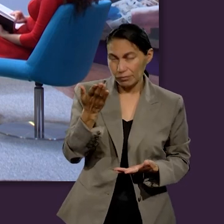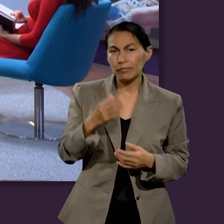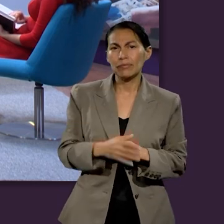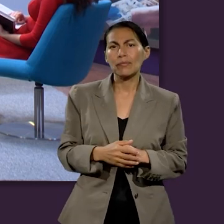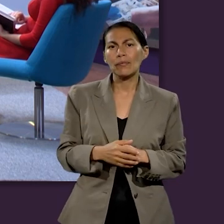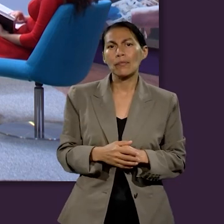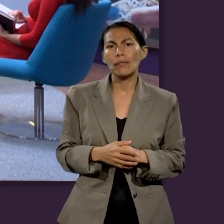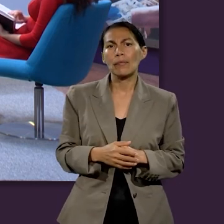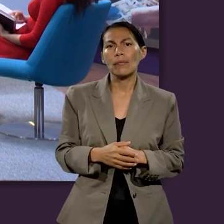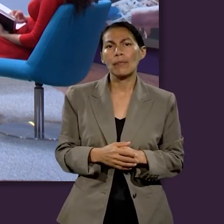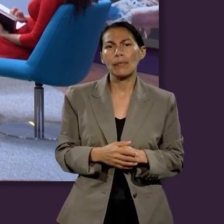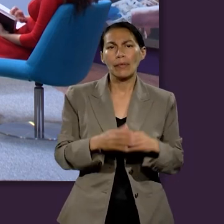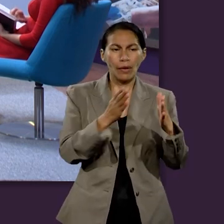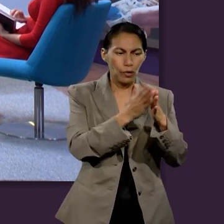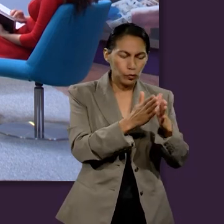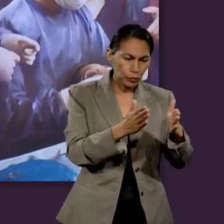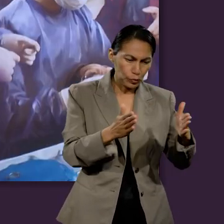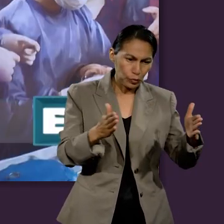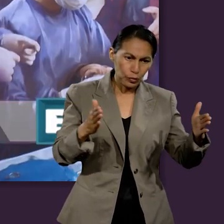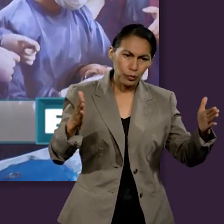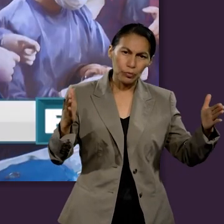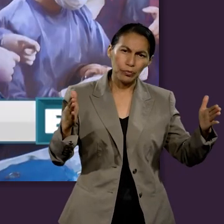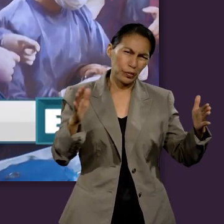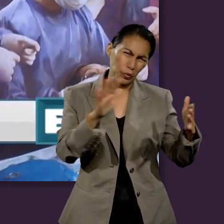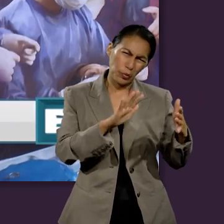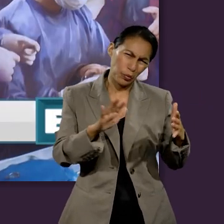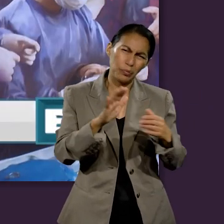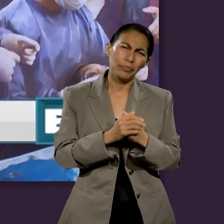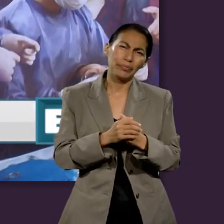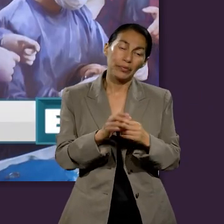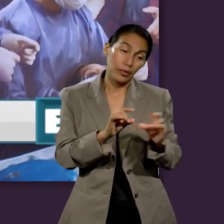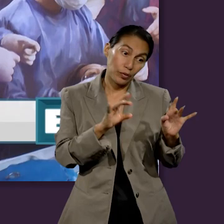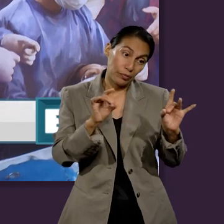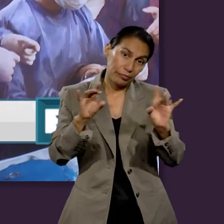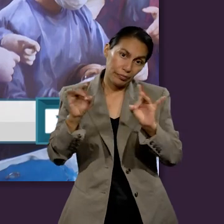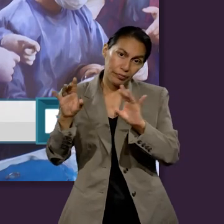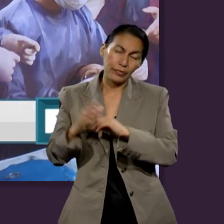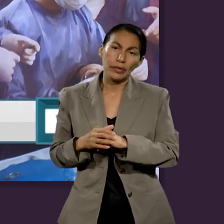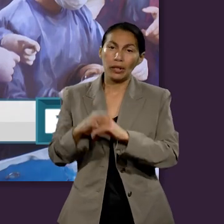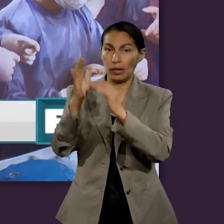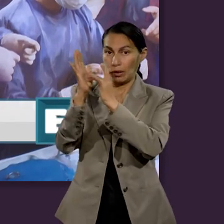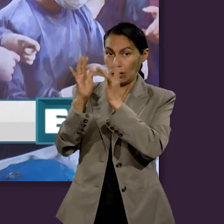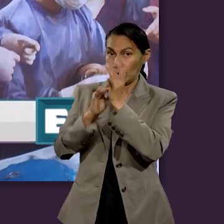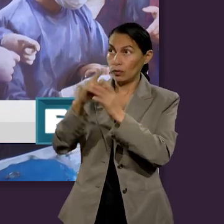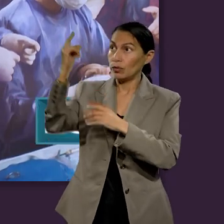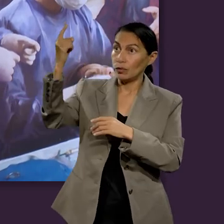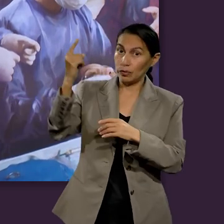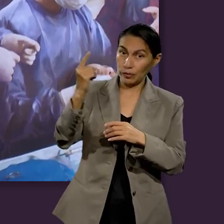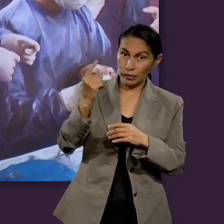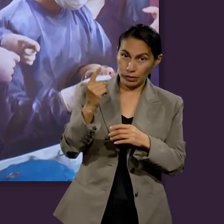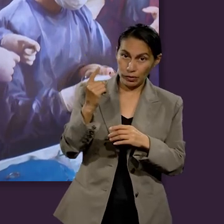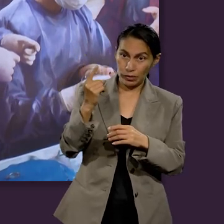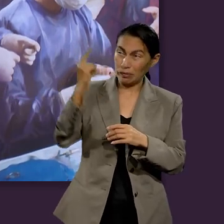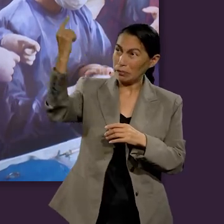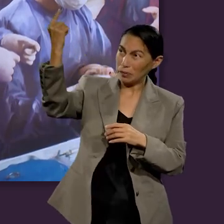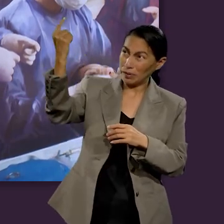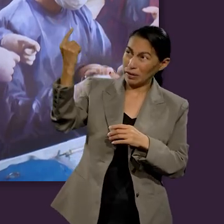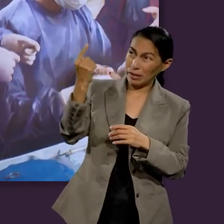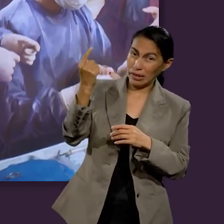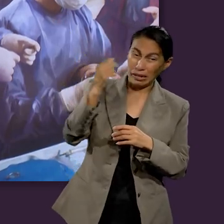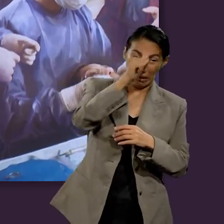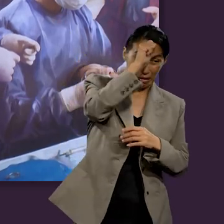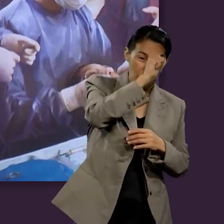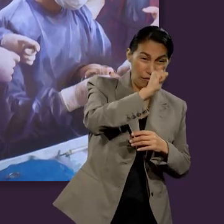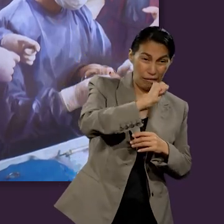ofrecer para nuestros espectadores una pequeña línea del tiempo de los acontecimientos. Jesús regresa a la tierra